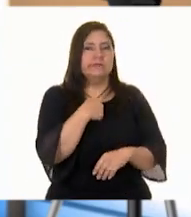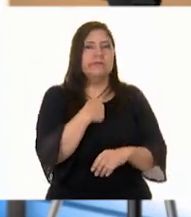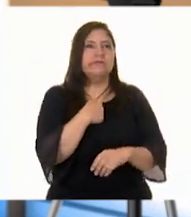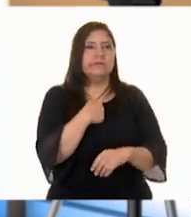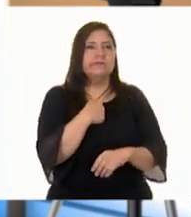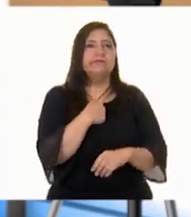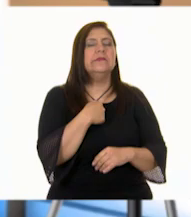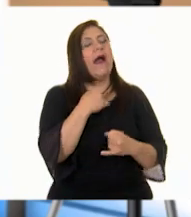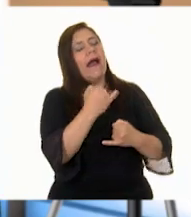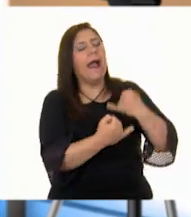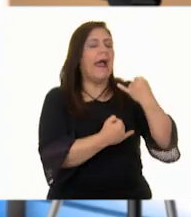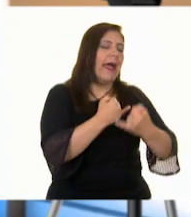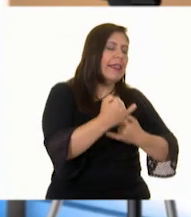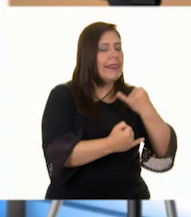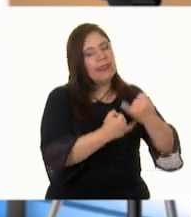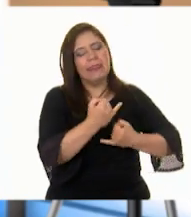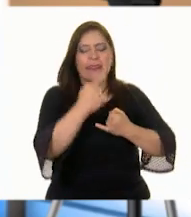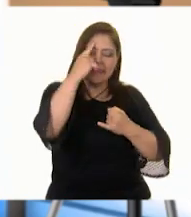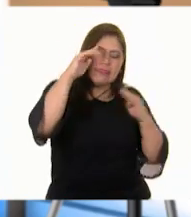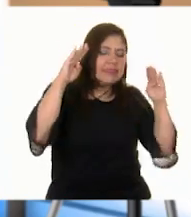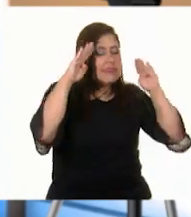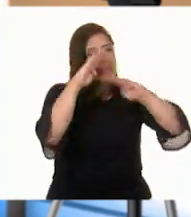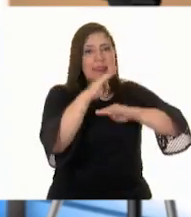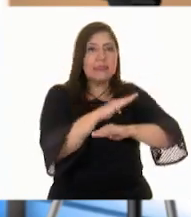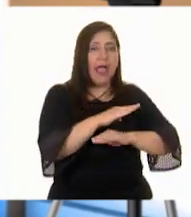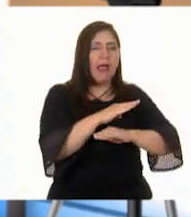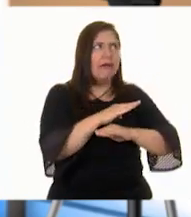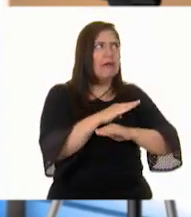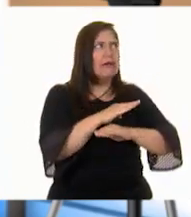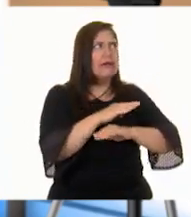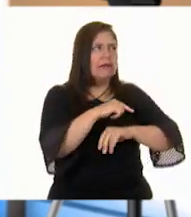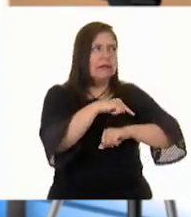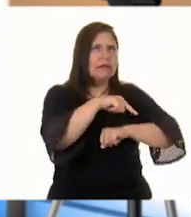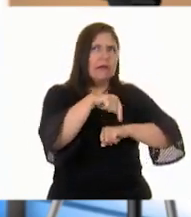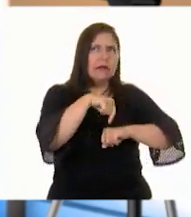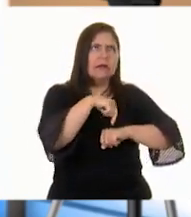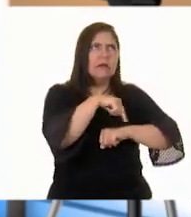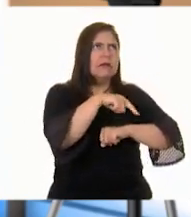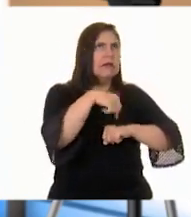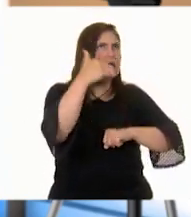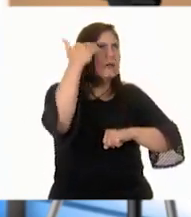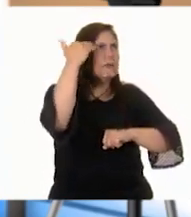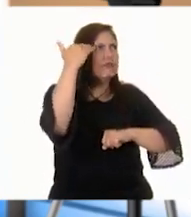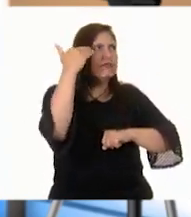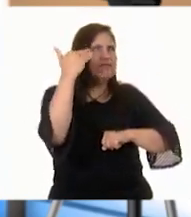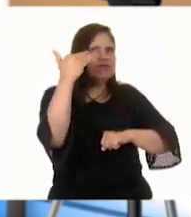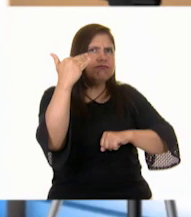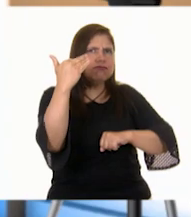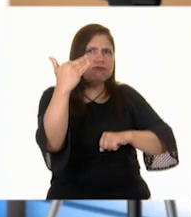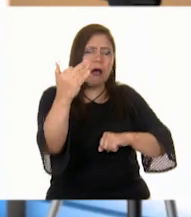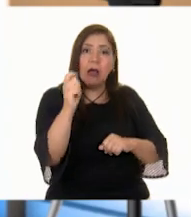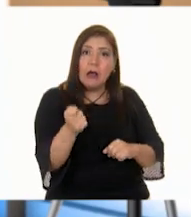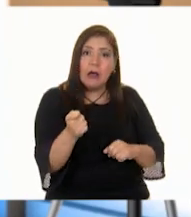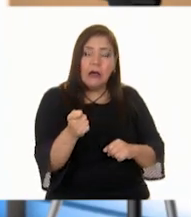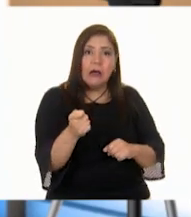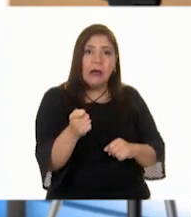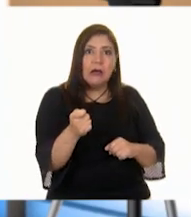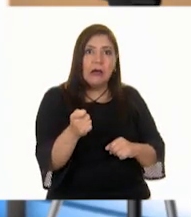así jugando un buen rato y sentí que pasó mucho tiempo. De repente, uy,